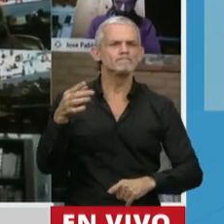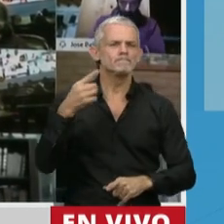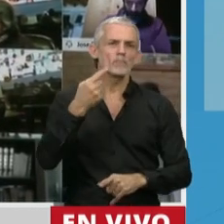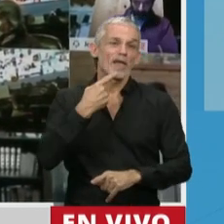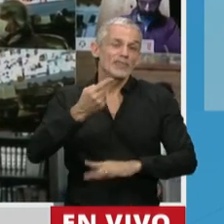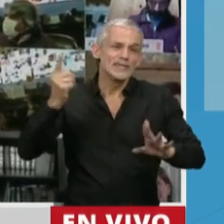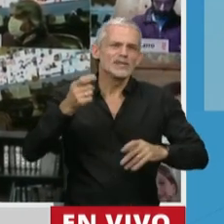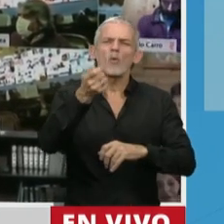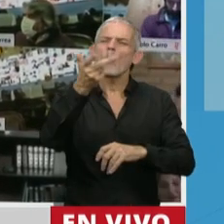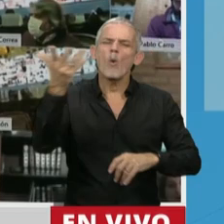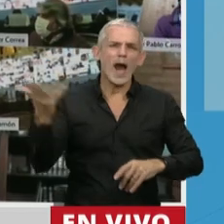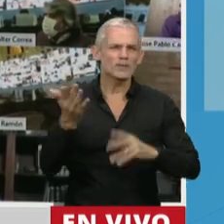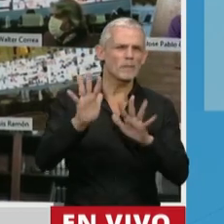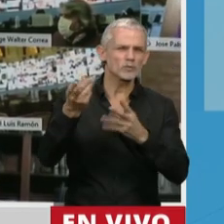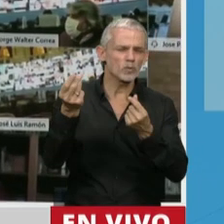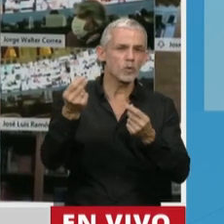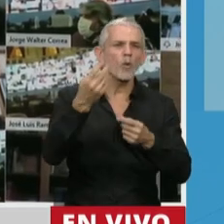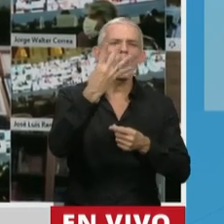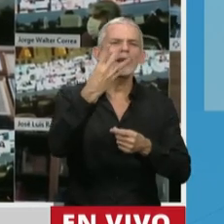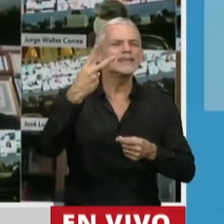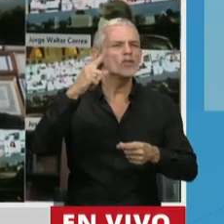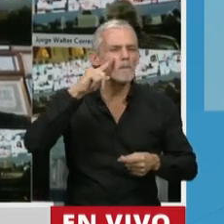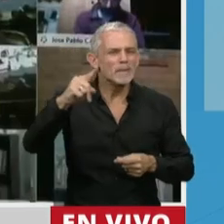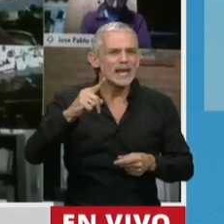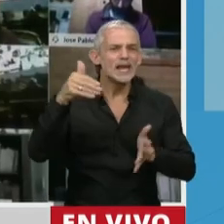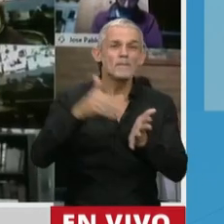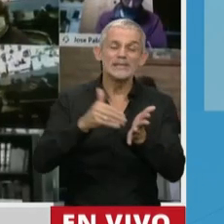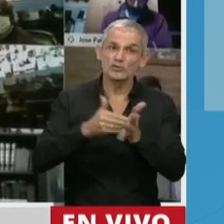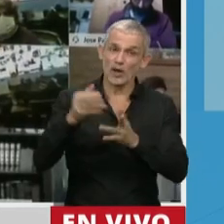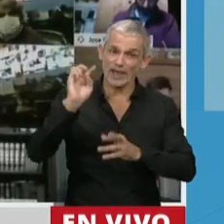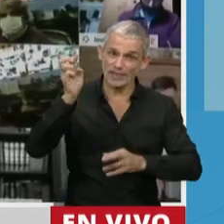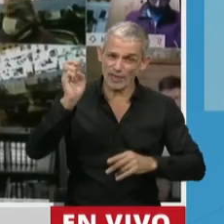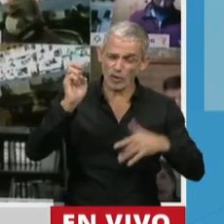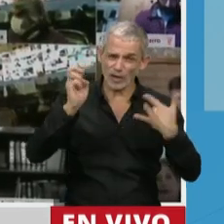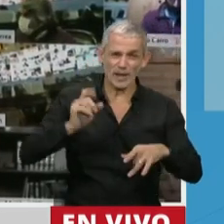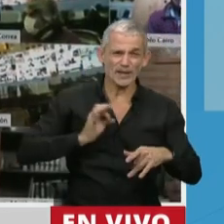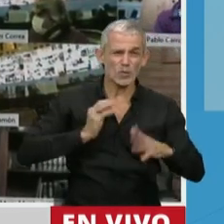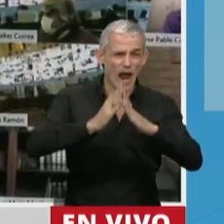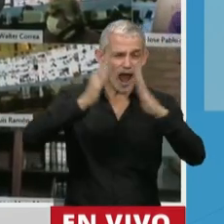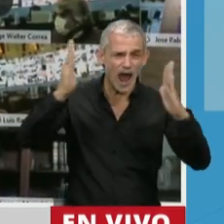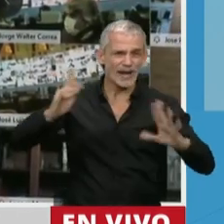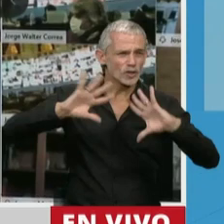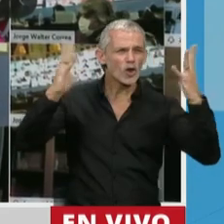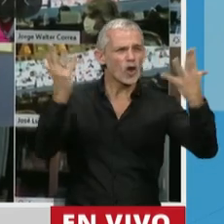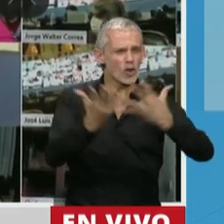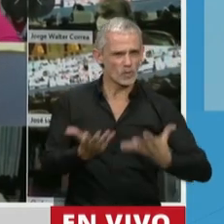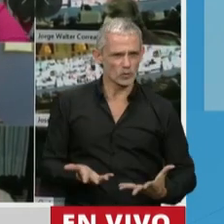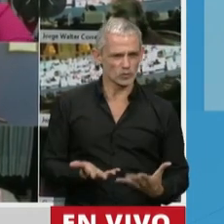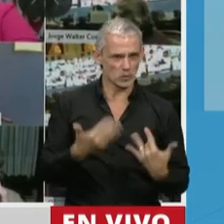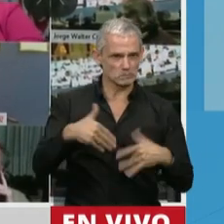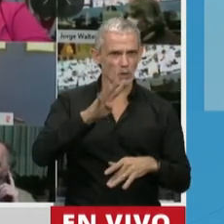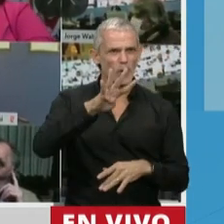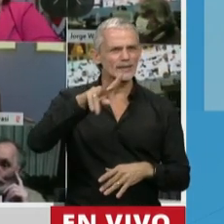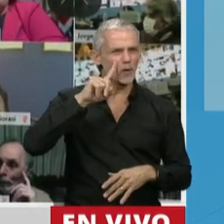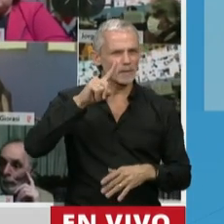ellos han mensurado este costo económico en 42.000 millones de dólares anuales a nivel global, lo